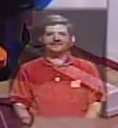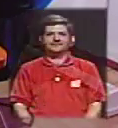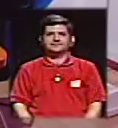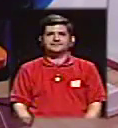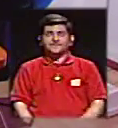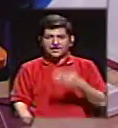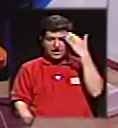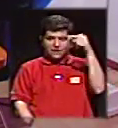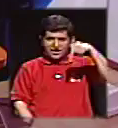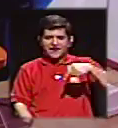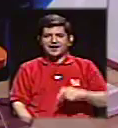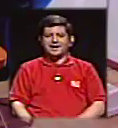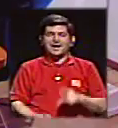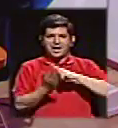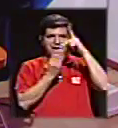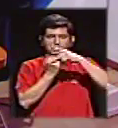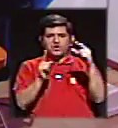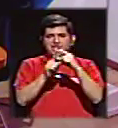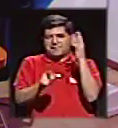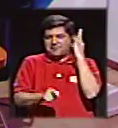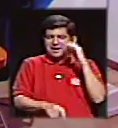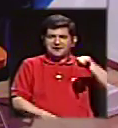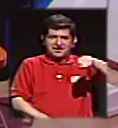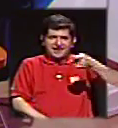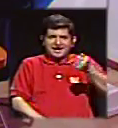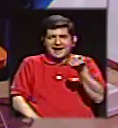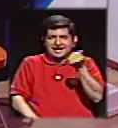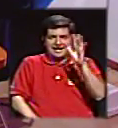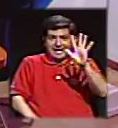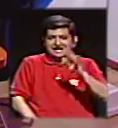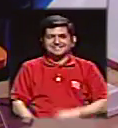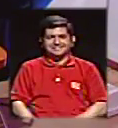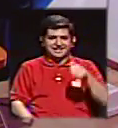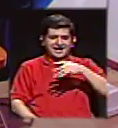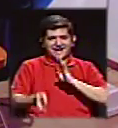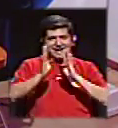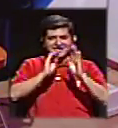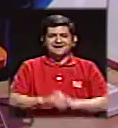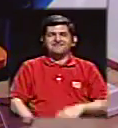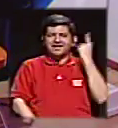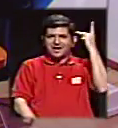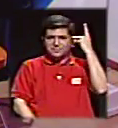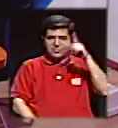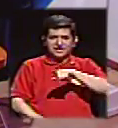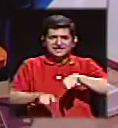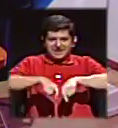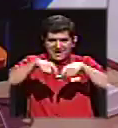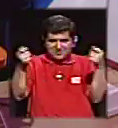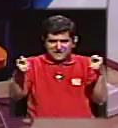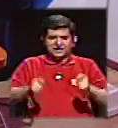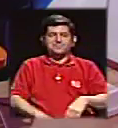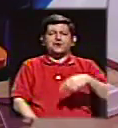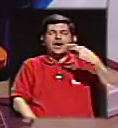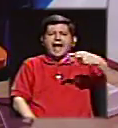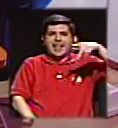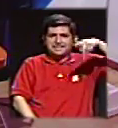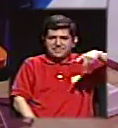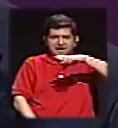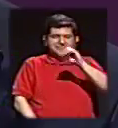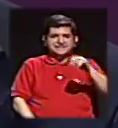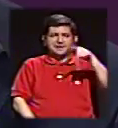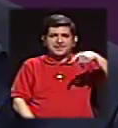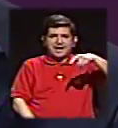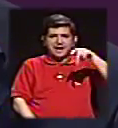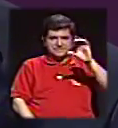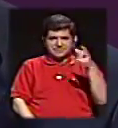Hola, estamos en Palabra de Mujer en Canal 15 y el día de hoy estamos hablando de política y de periodismo con doña Ani Pérez y con doña Pilar